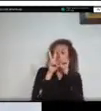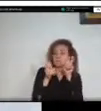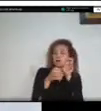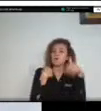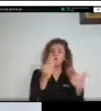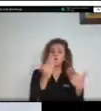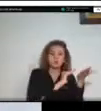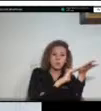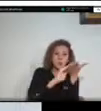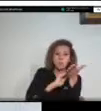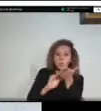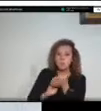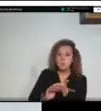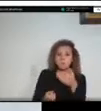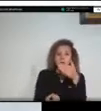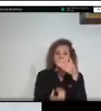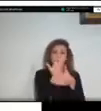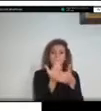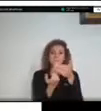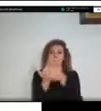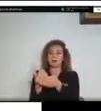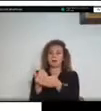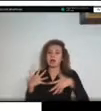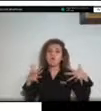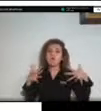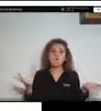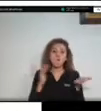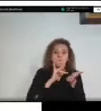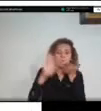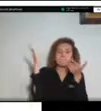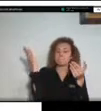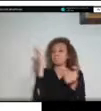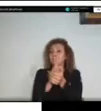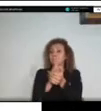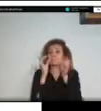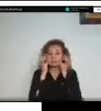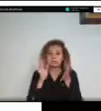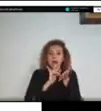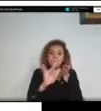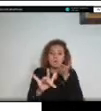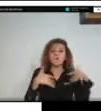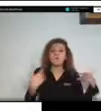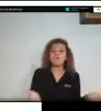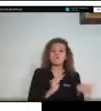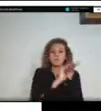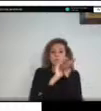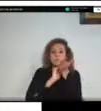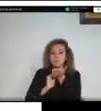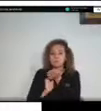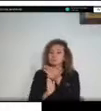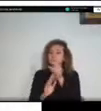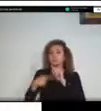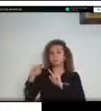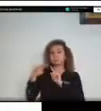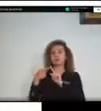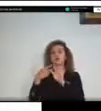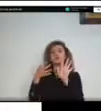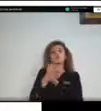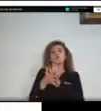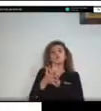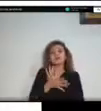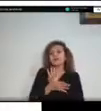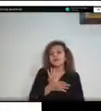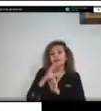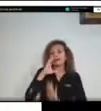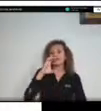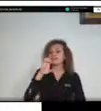emergencias por derrames de hidrocarburos para ello entonces pues les voy a iniciar por contarles un poco quién es CENIT y qué